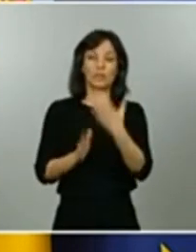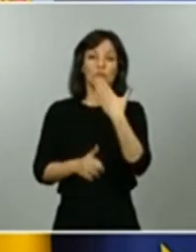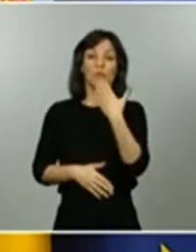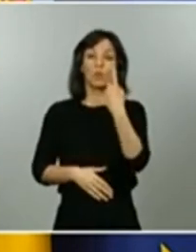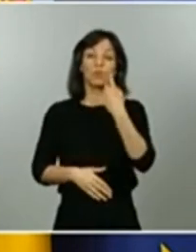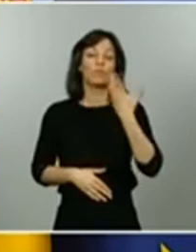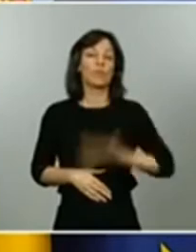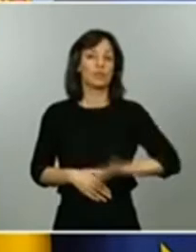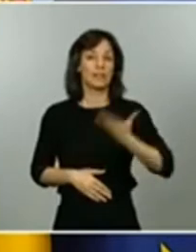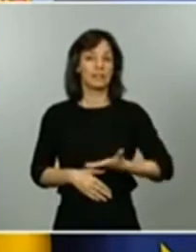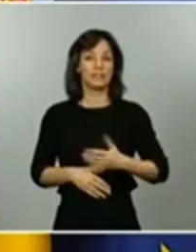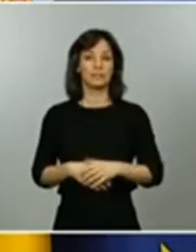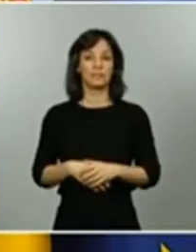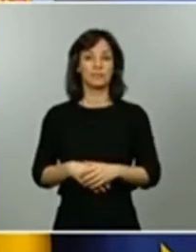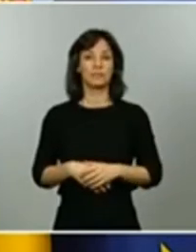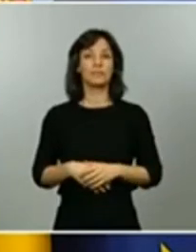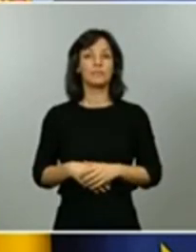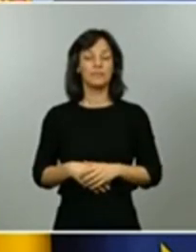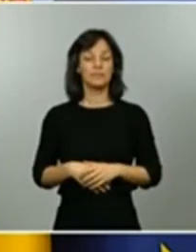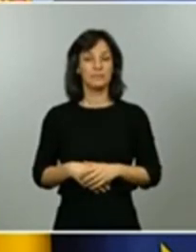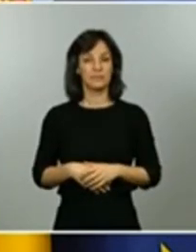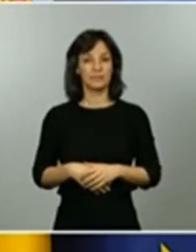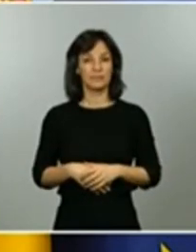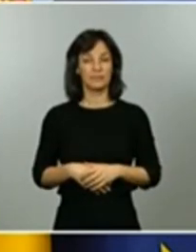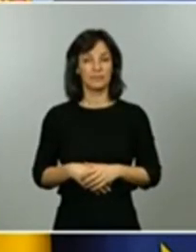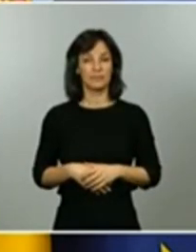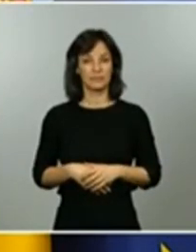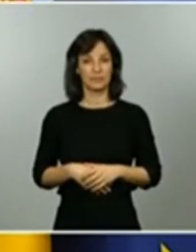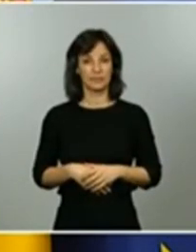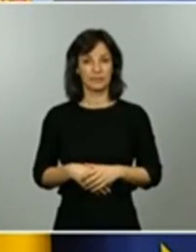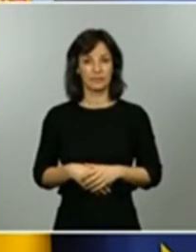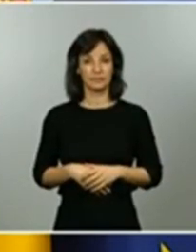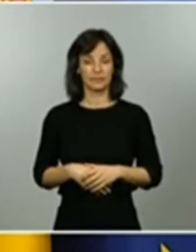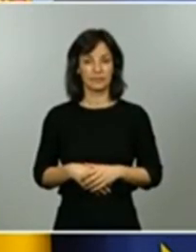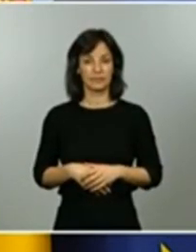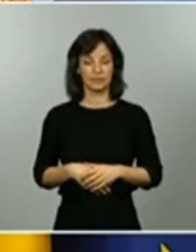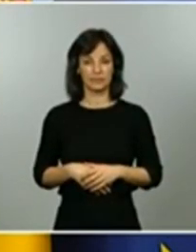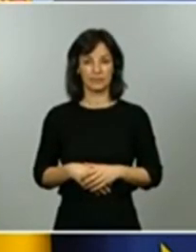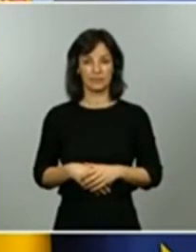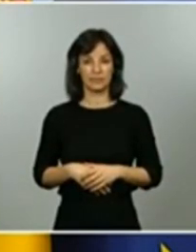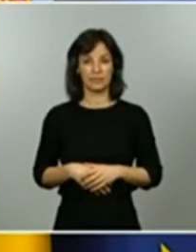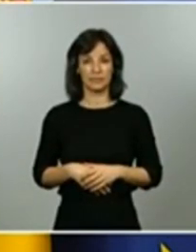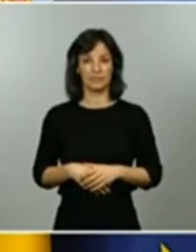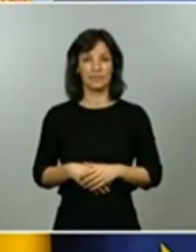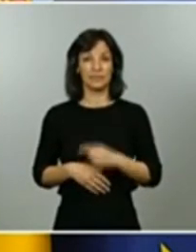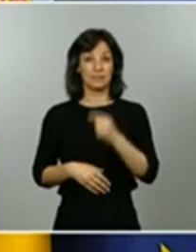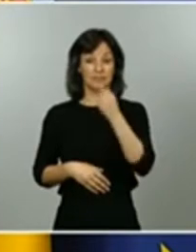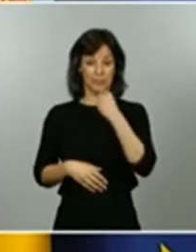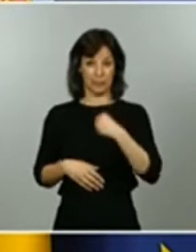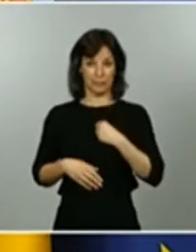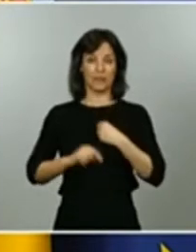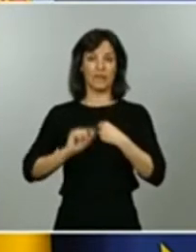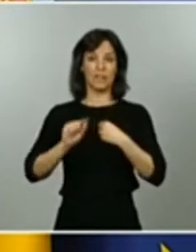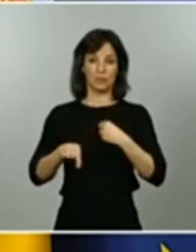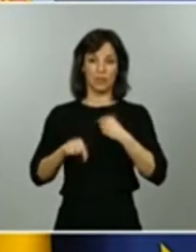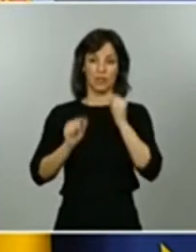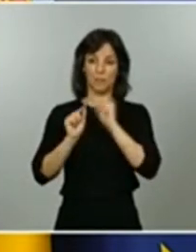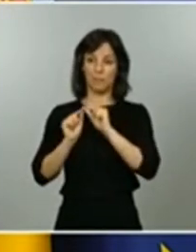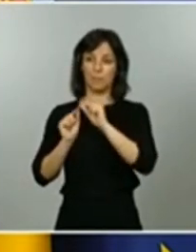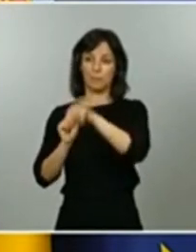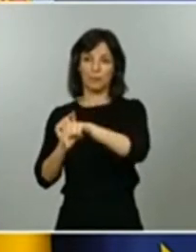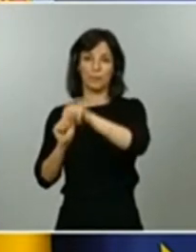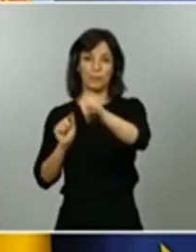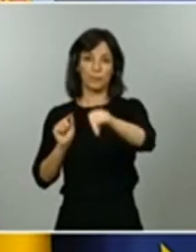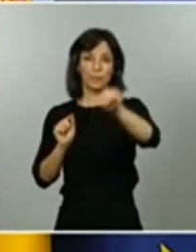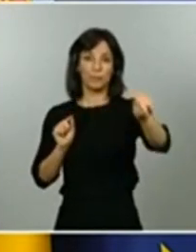de contactos efectivos, es decir, en los que se transmite la enfermedad que se producen durante el periodo de incubación o